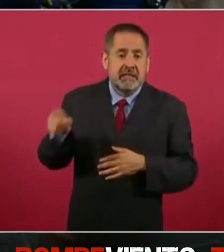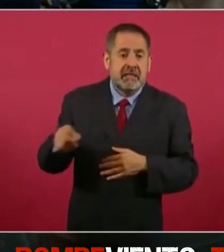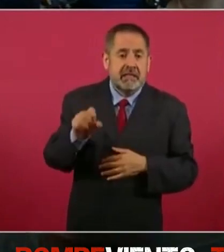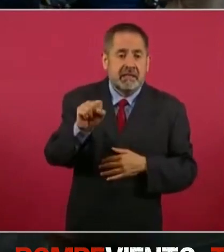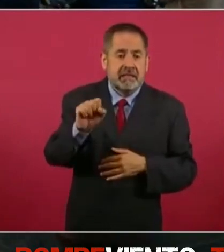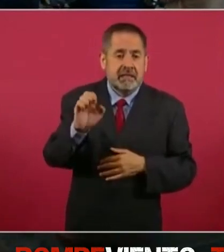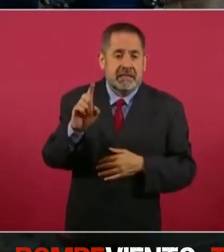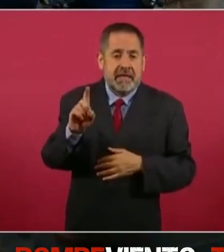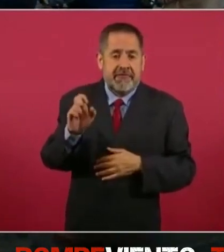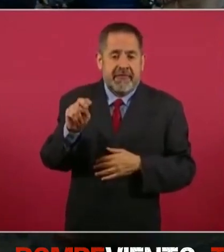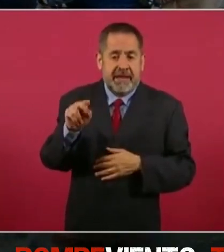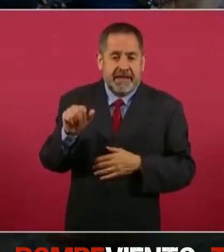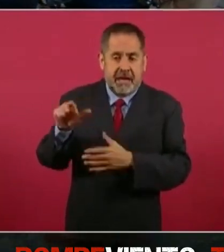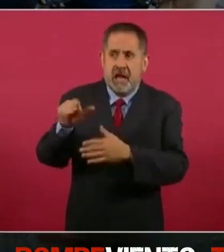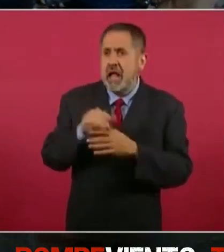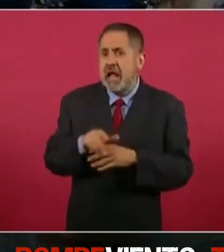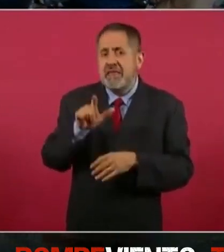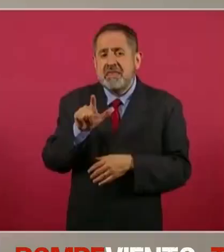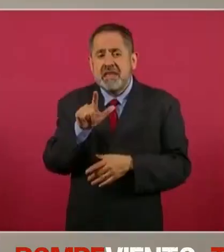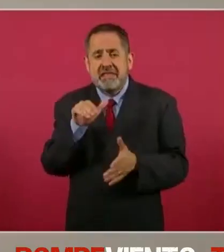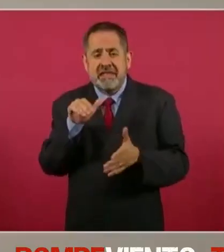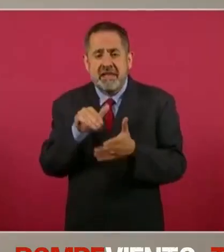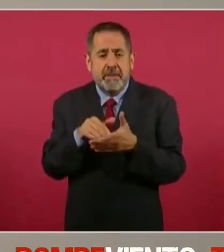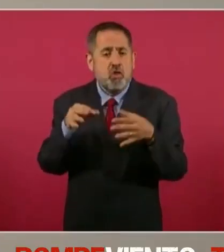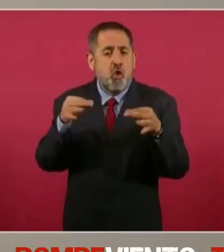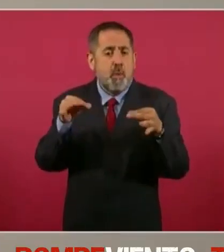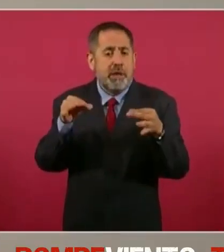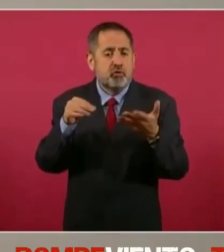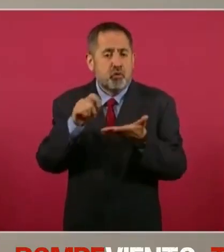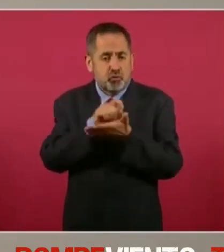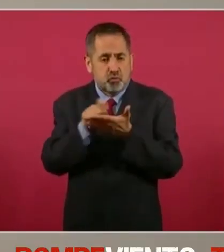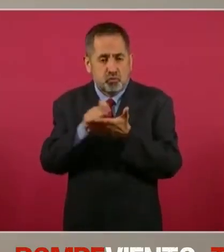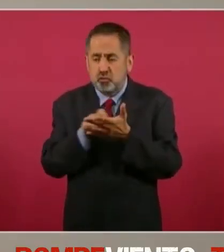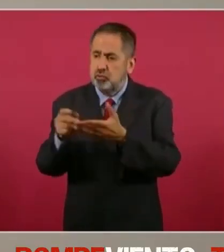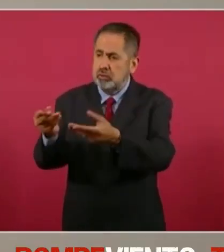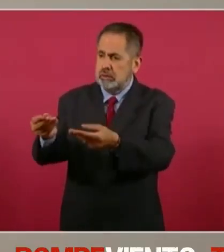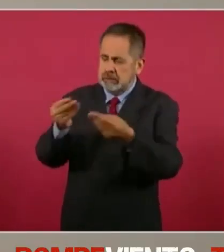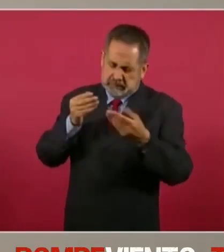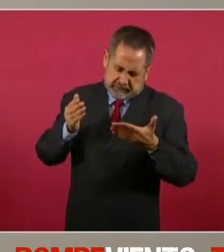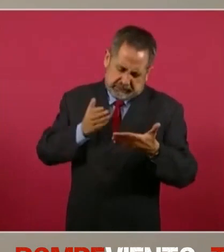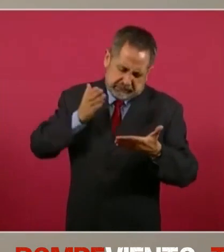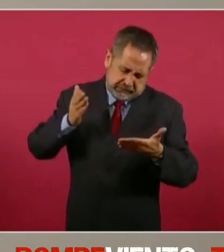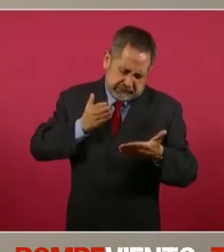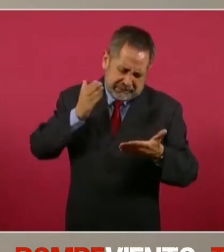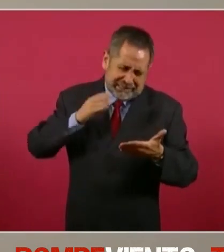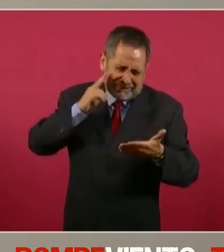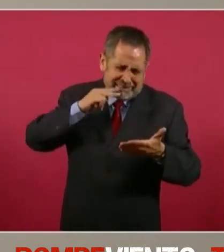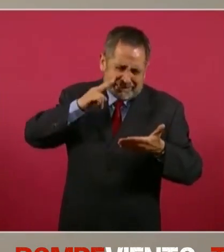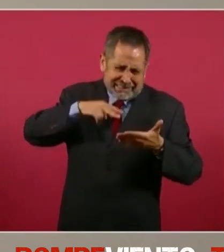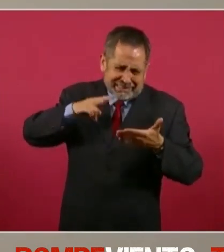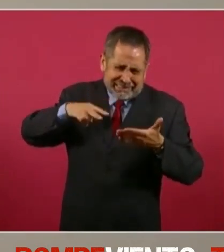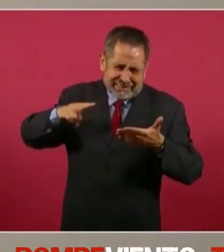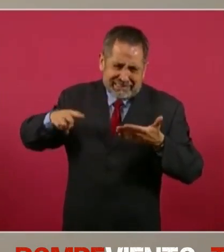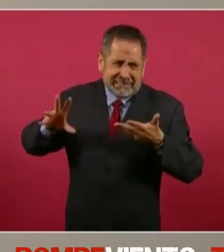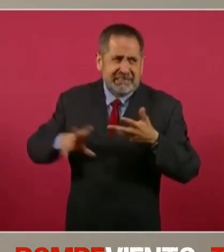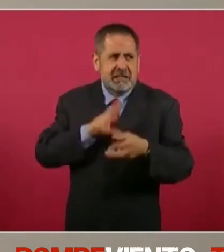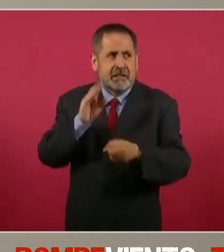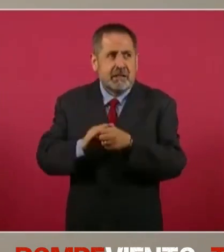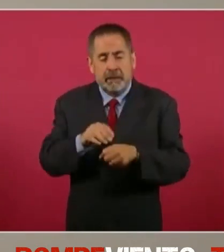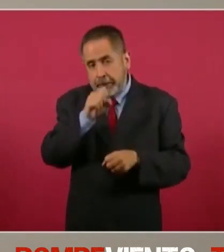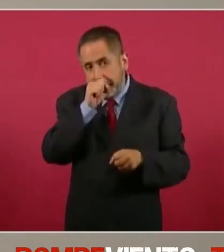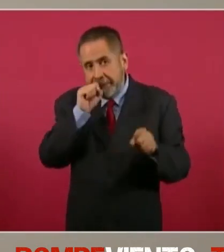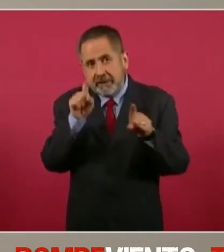Nacional, más de 17 mil documentos en este caso, pero también ha sido el resultado